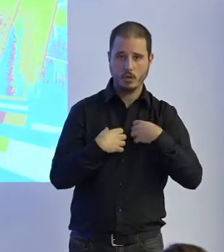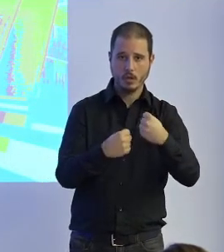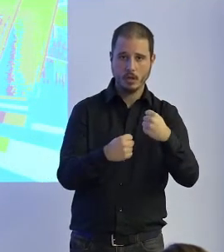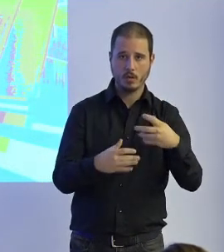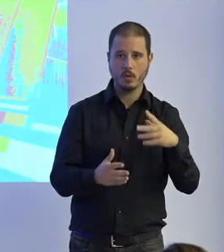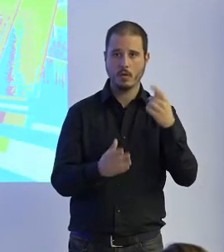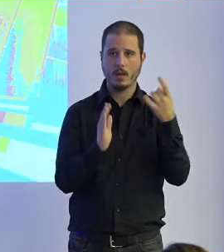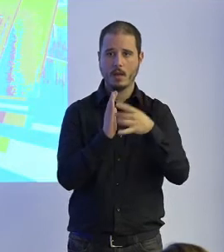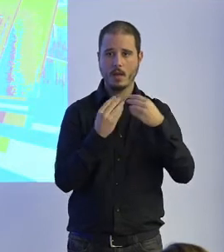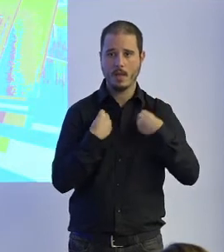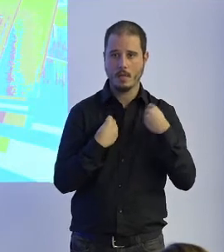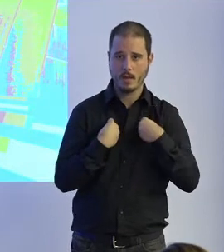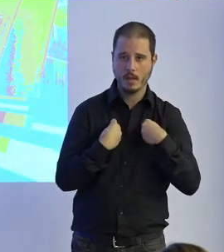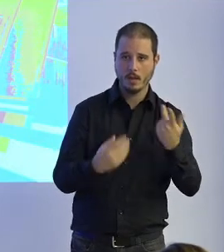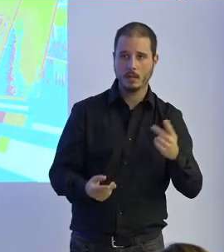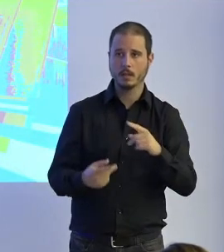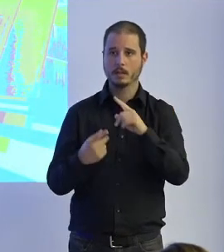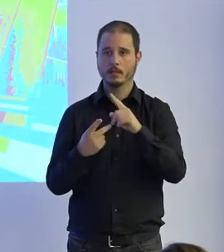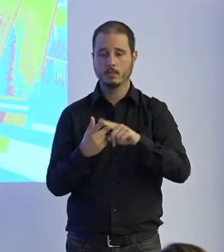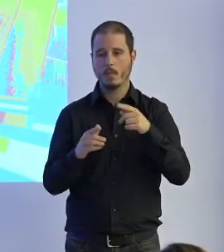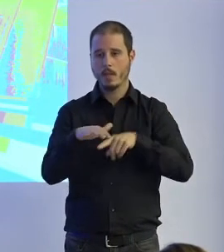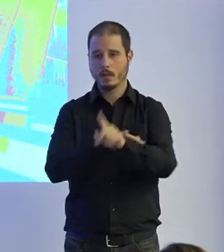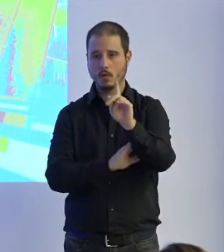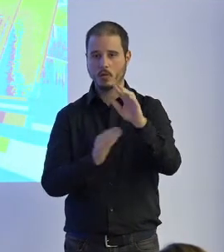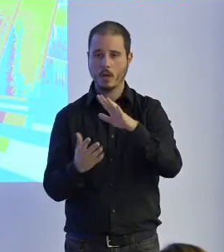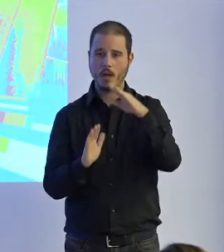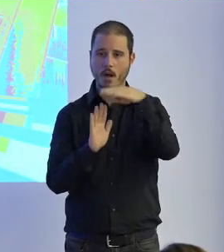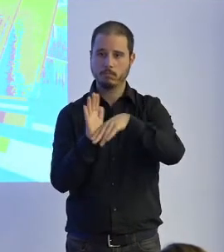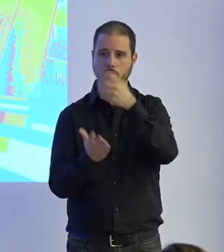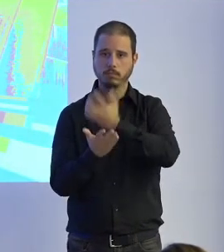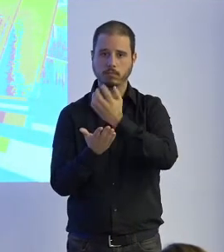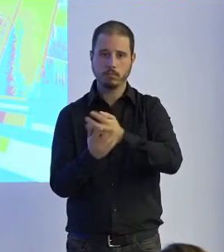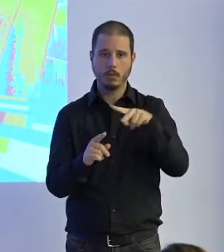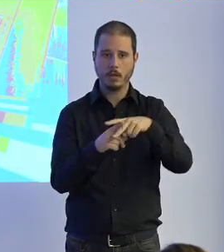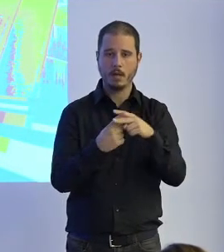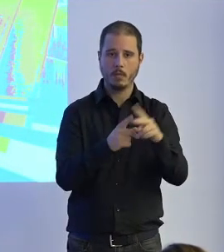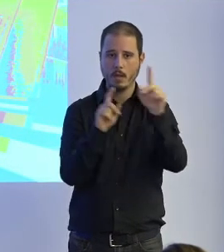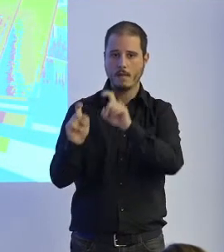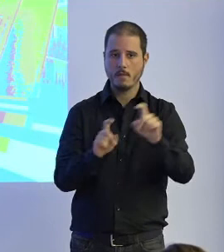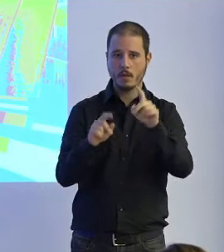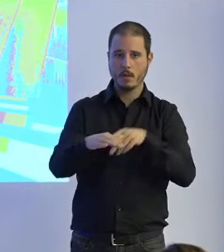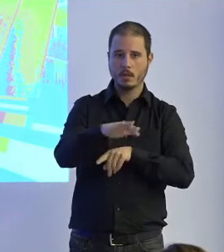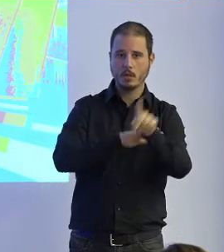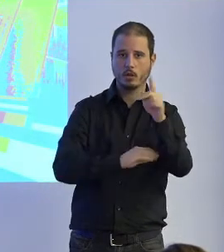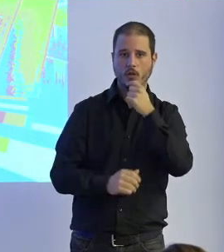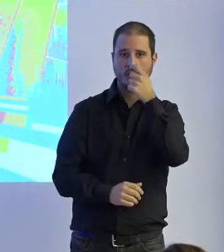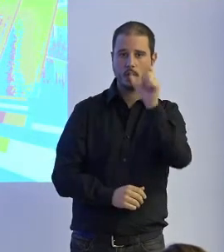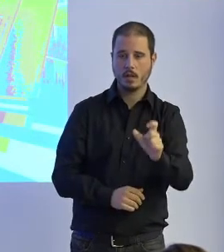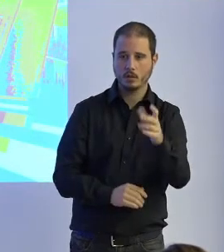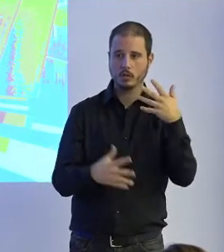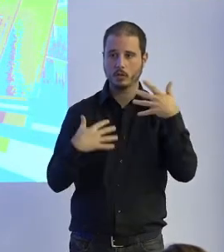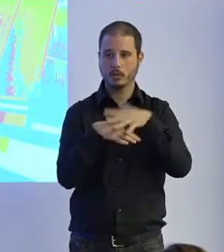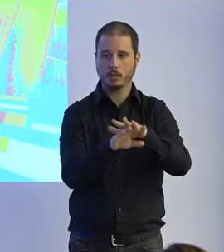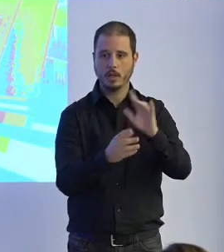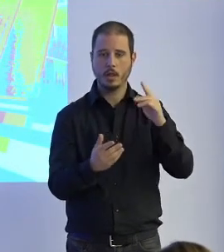trabajando en el desarrollo de aplicaciones y herramientas informáticas para el procesado de datos interconexión e integración de dispositivos